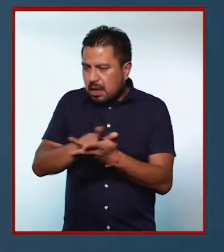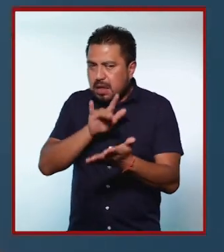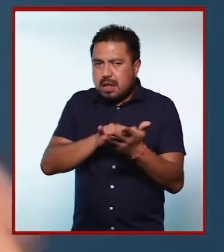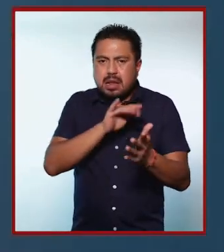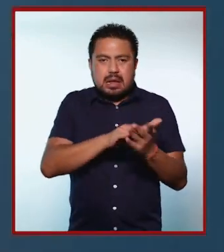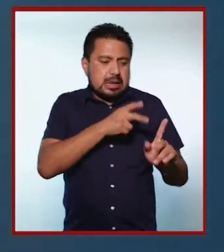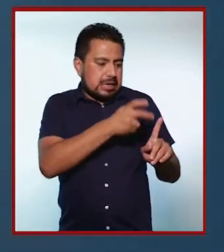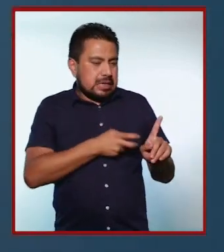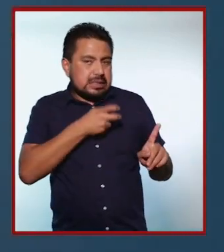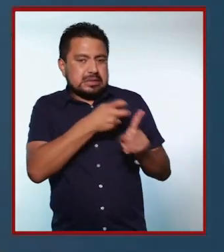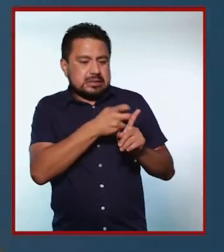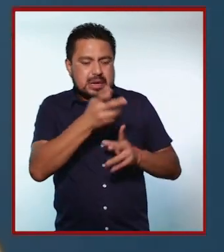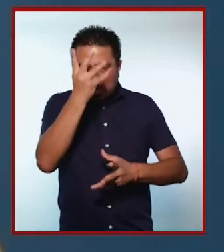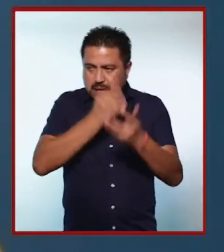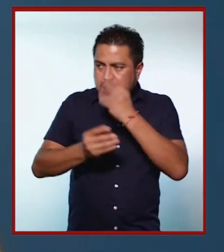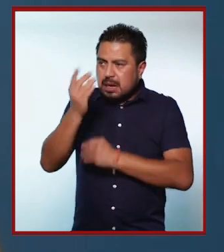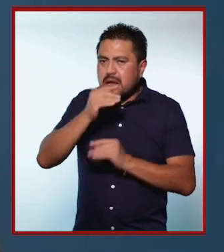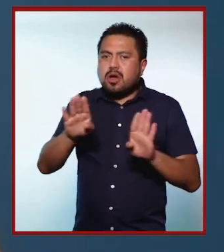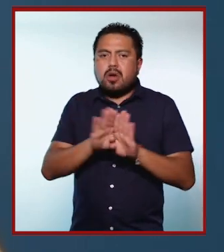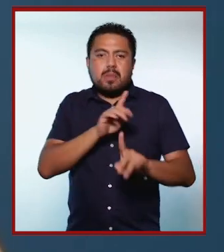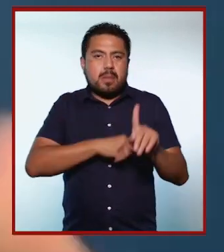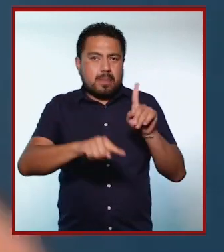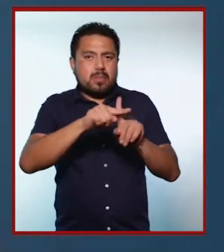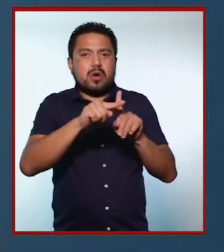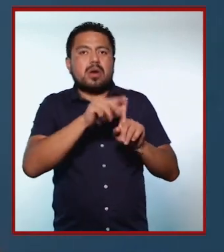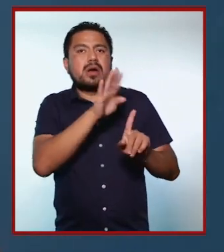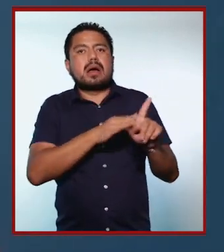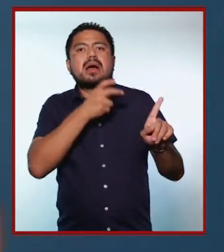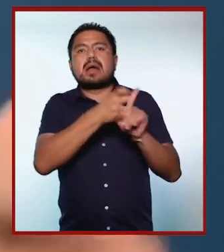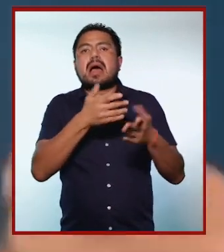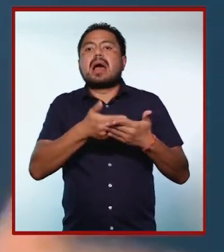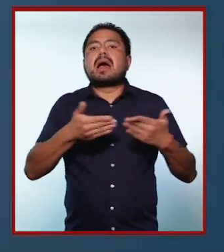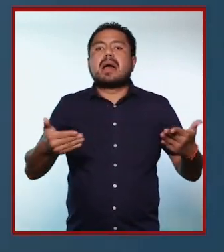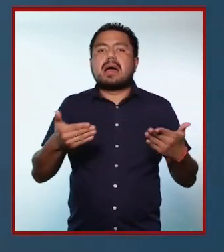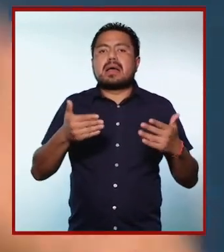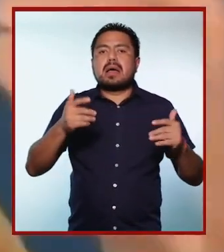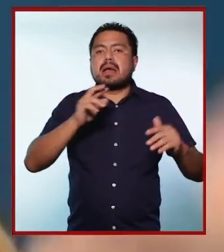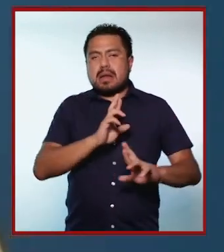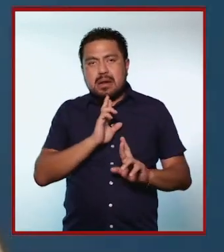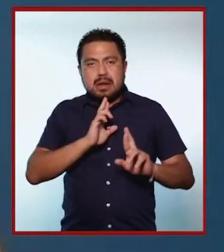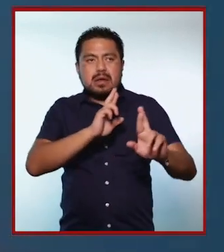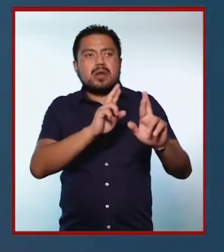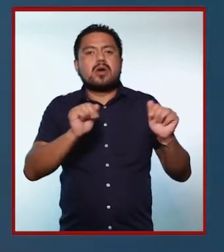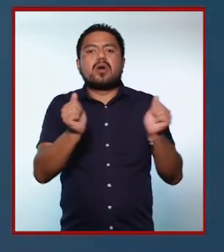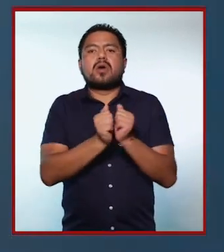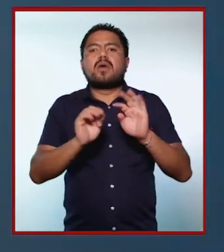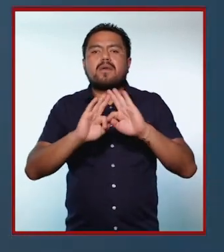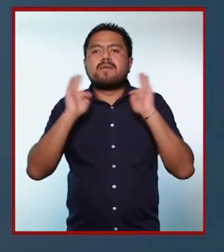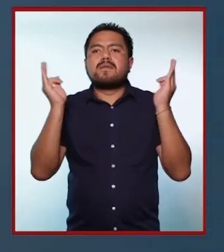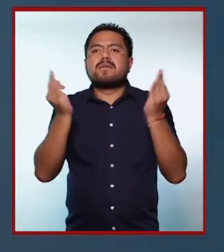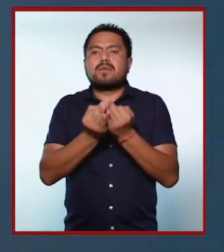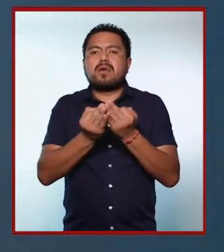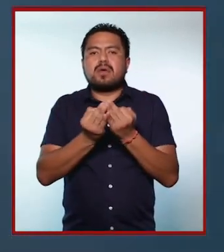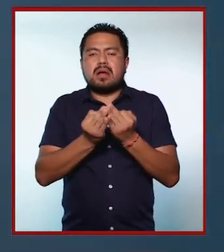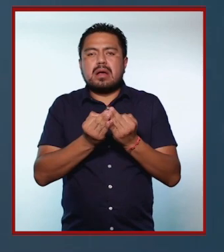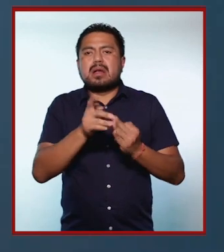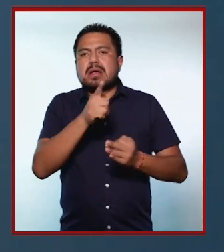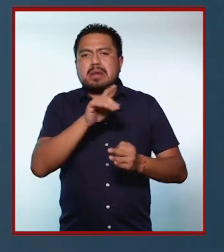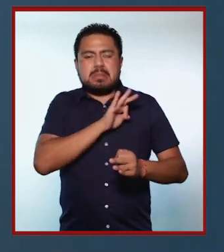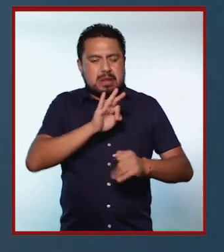aprendes a tomar eso, aprendes a tomar lo positivo de ello y entonces a responder de una forma